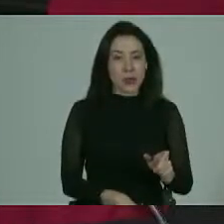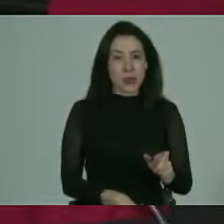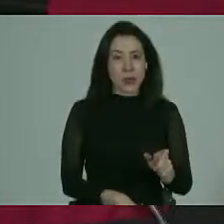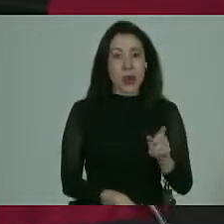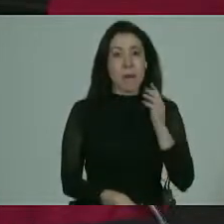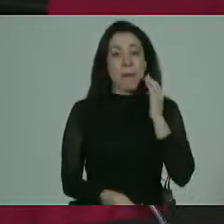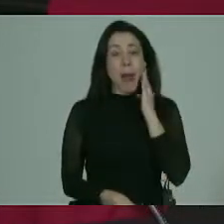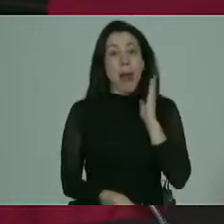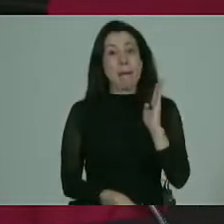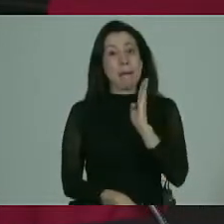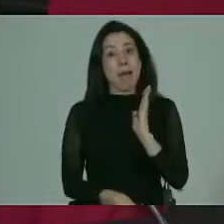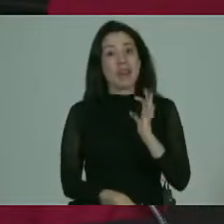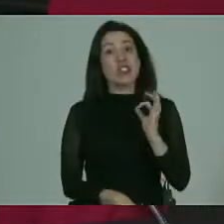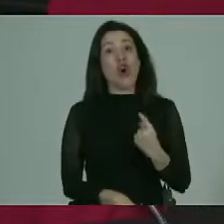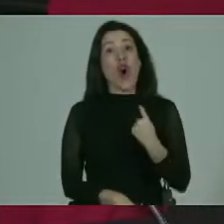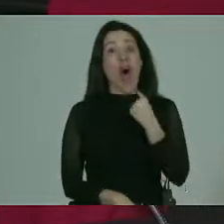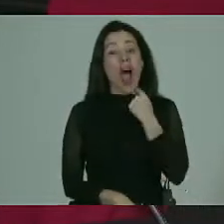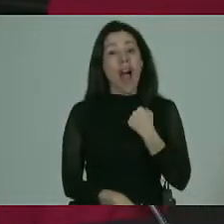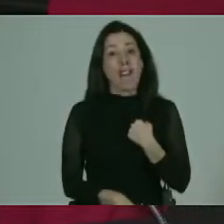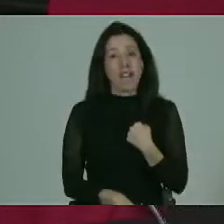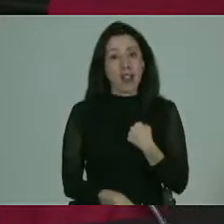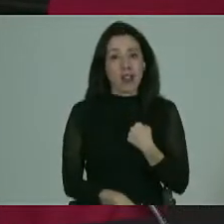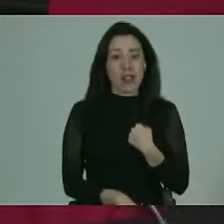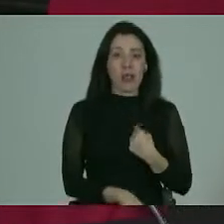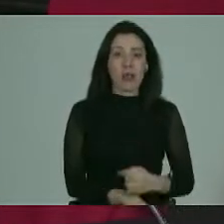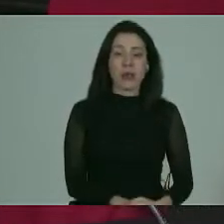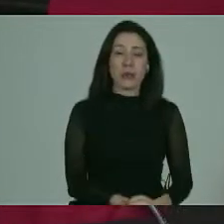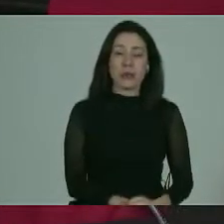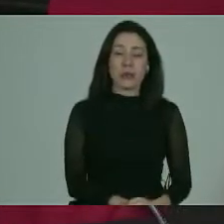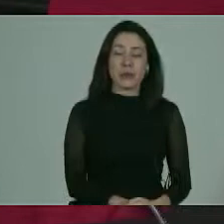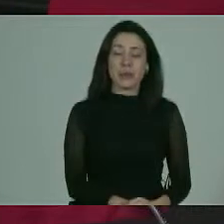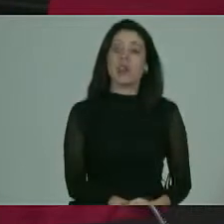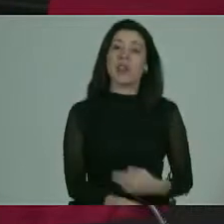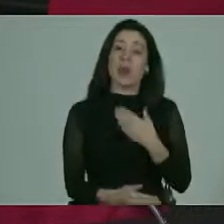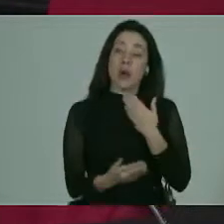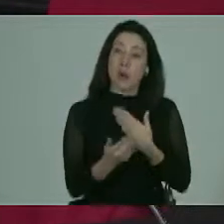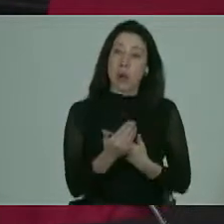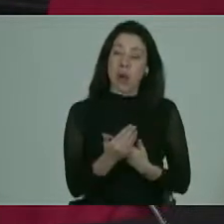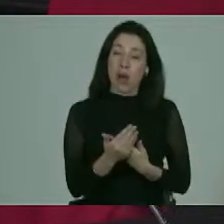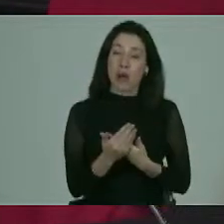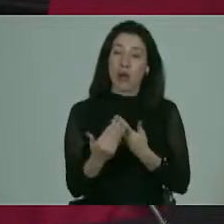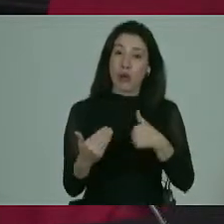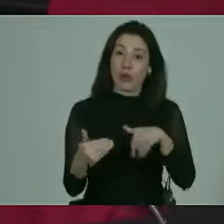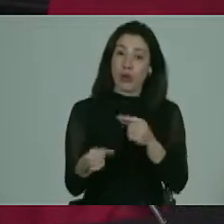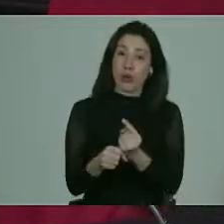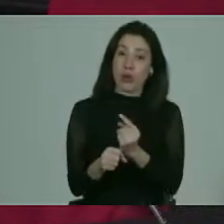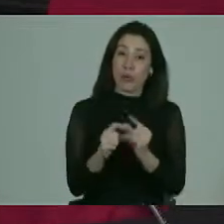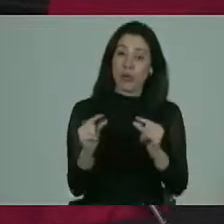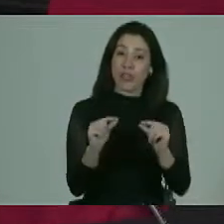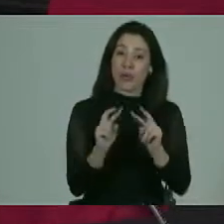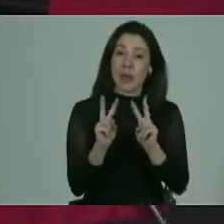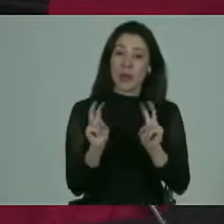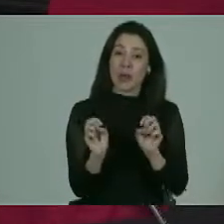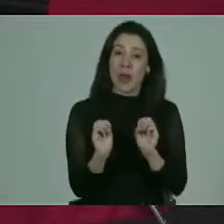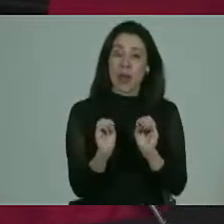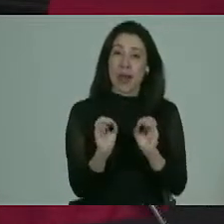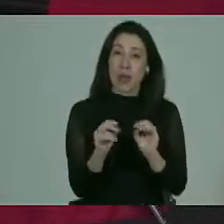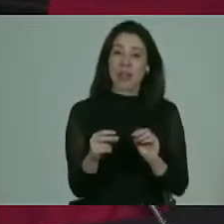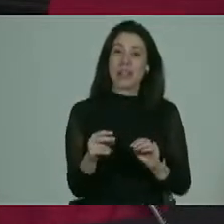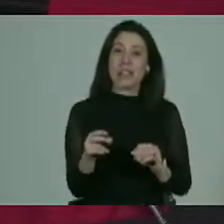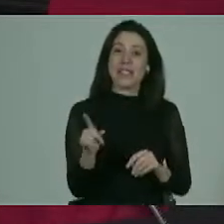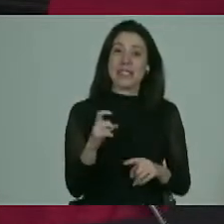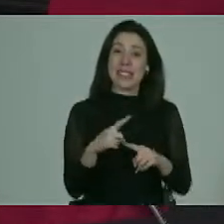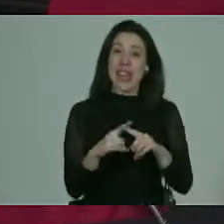un beneficio o en un perjuicio yo creo que a ver cuando uno habla de sobre todo sobre el tema de la educación en